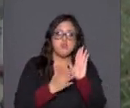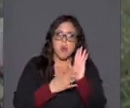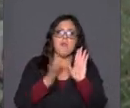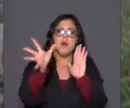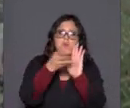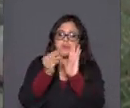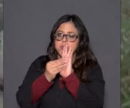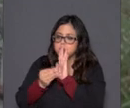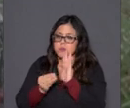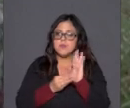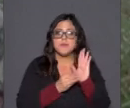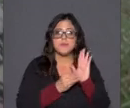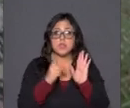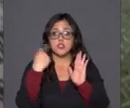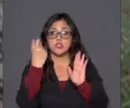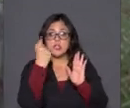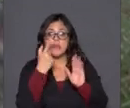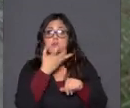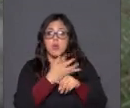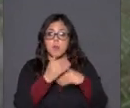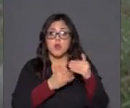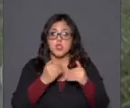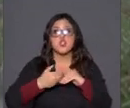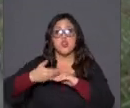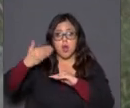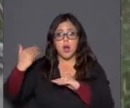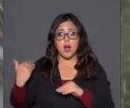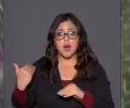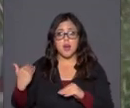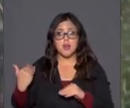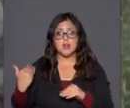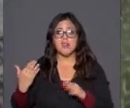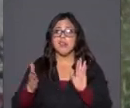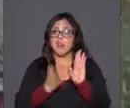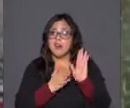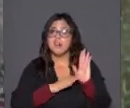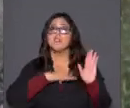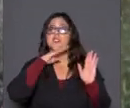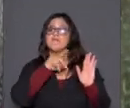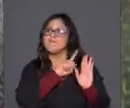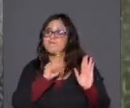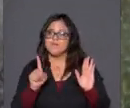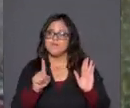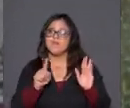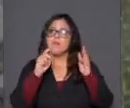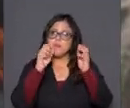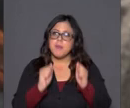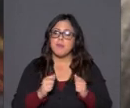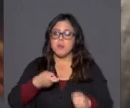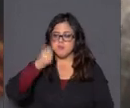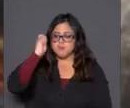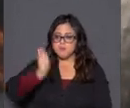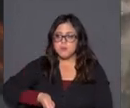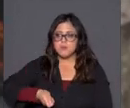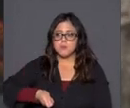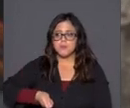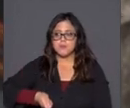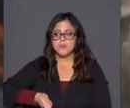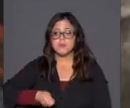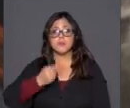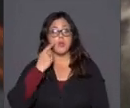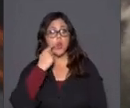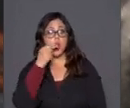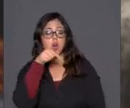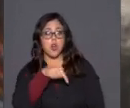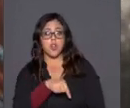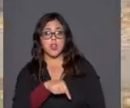que han existido procesos anteriores donde las pruebas no son suficientes para poder llegar a una condena definitiva. Yo creo que aquí lo